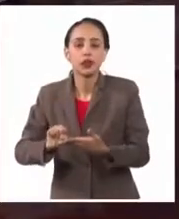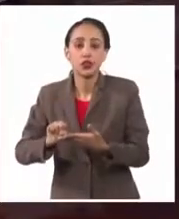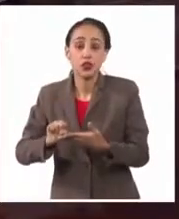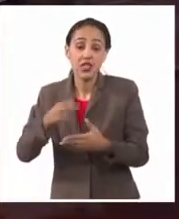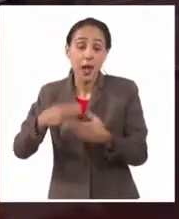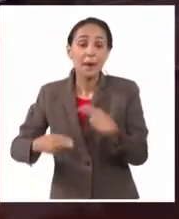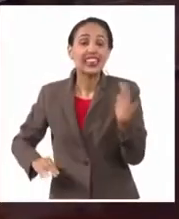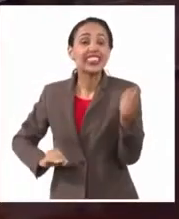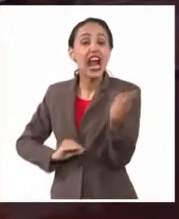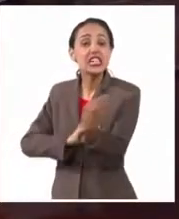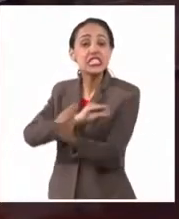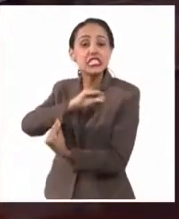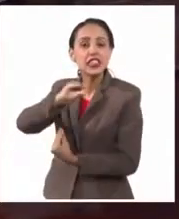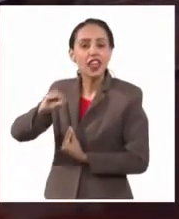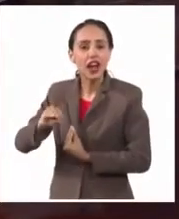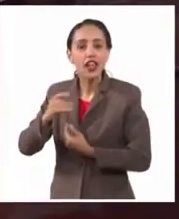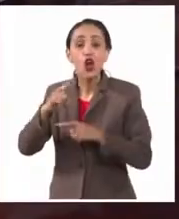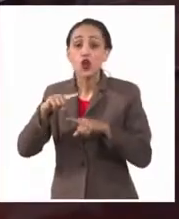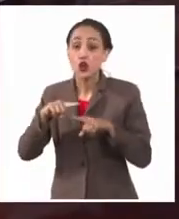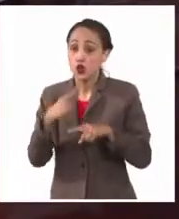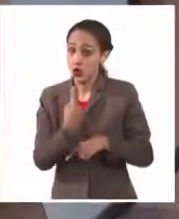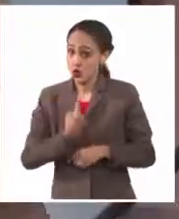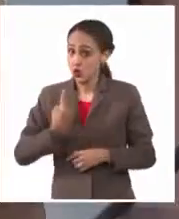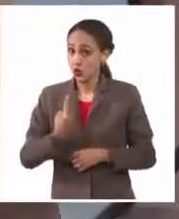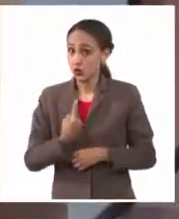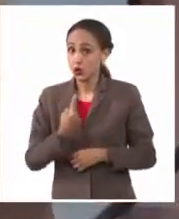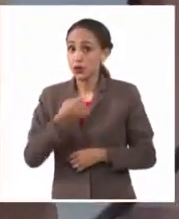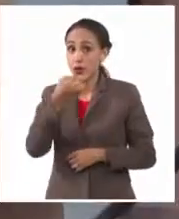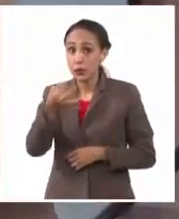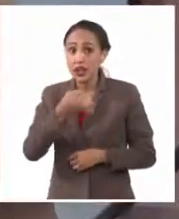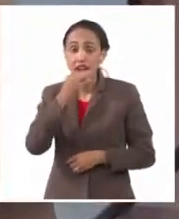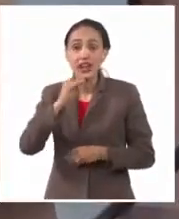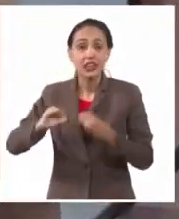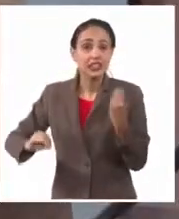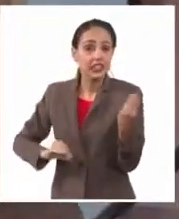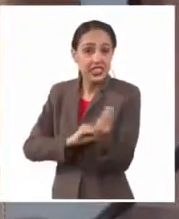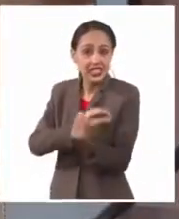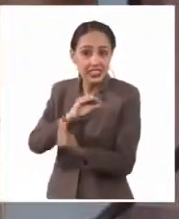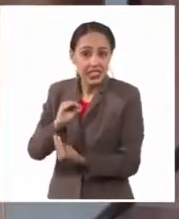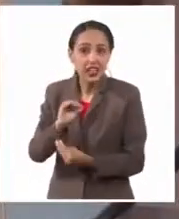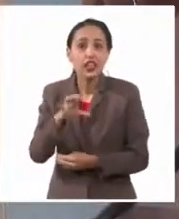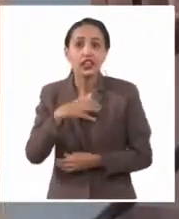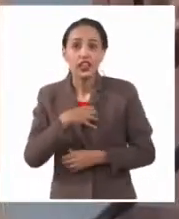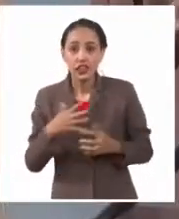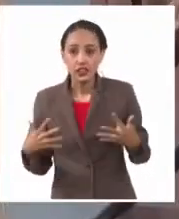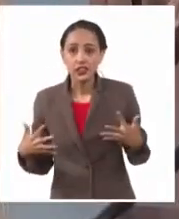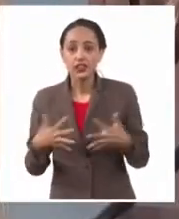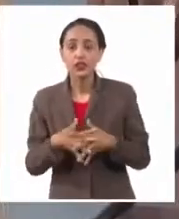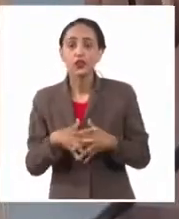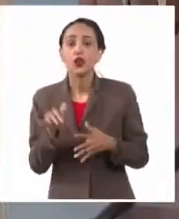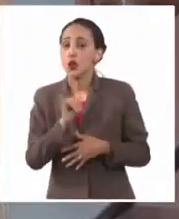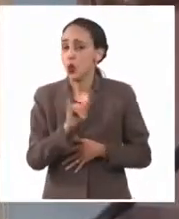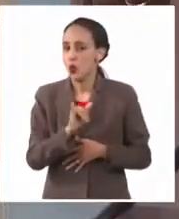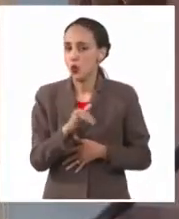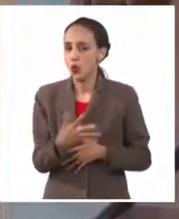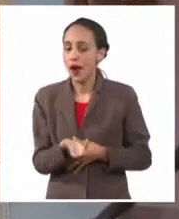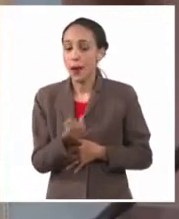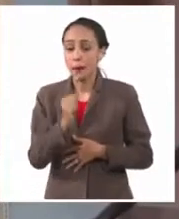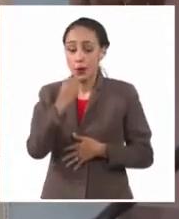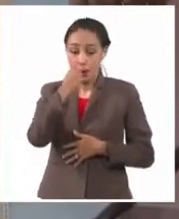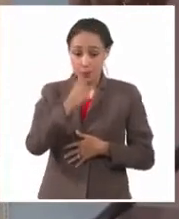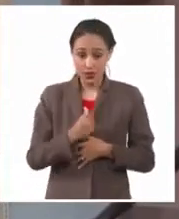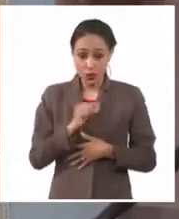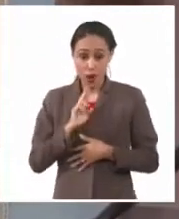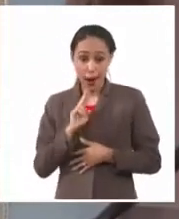Nosotros estamos hablando que, por supuesto, las transitarias intermedian en esa relación entre quien envía el